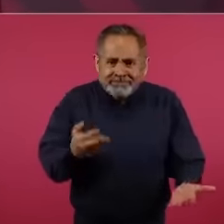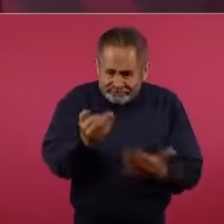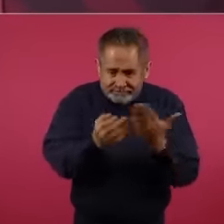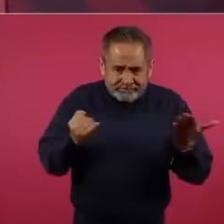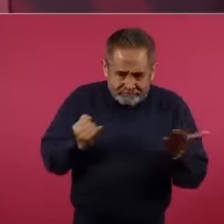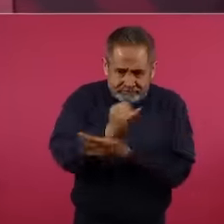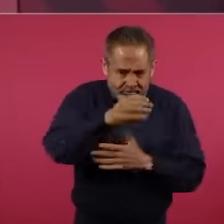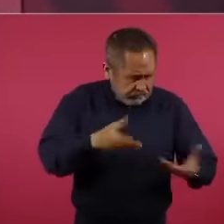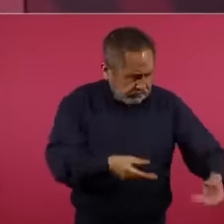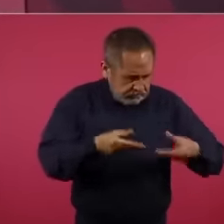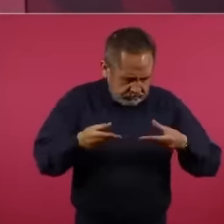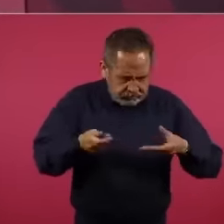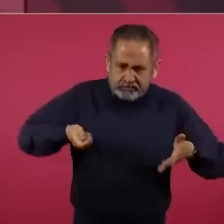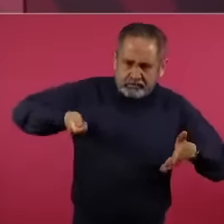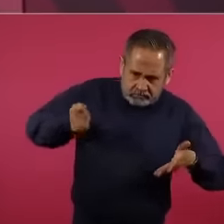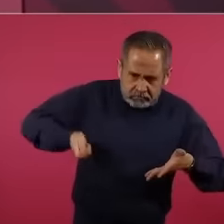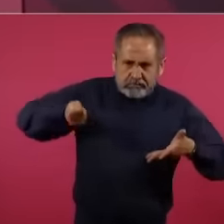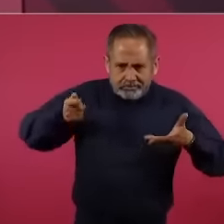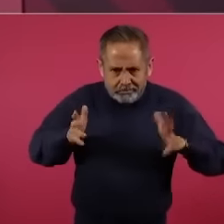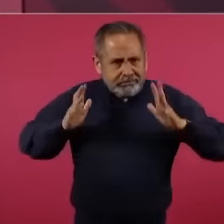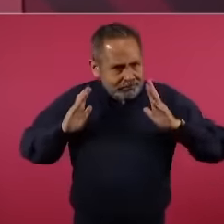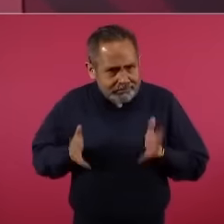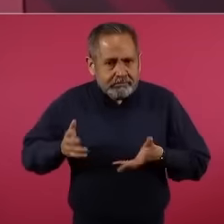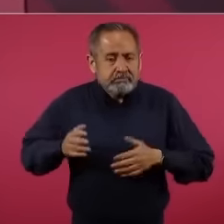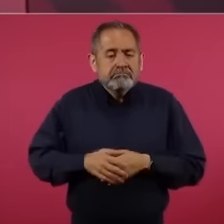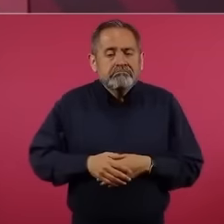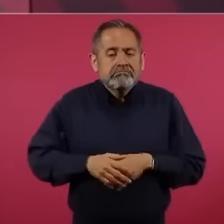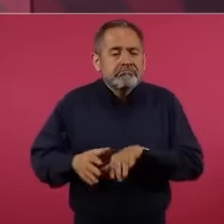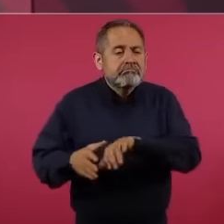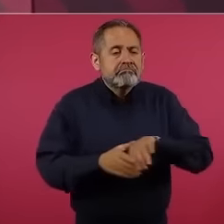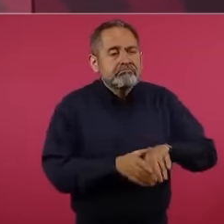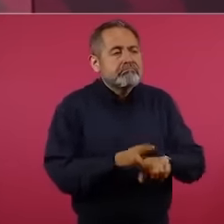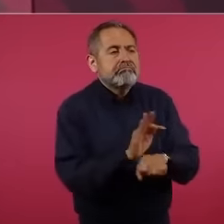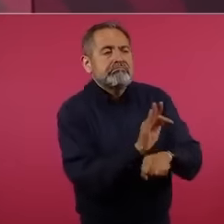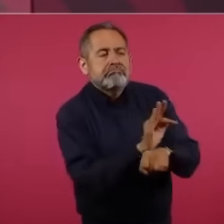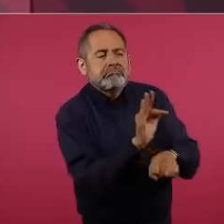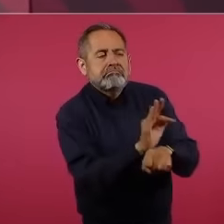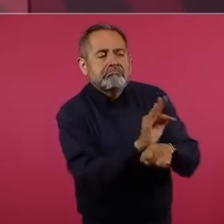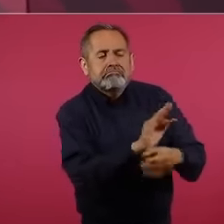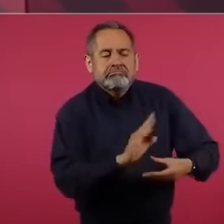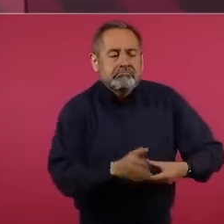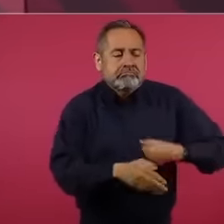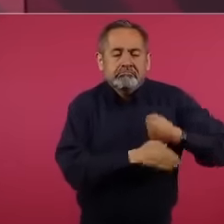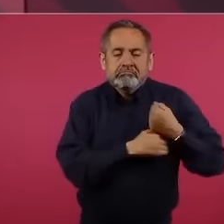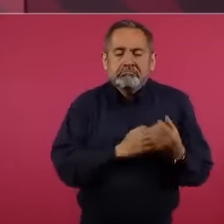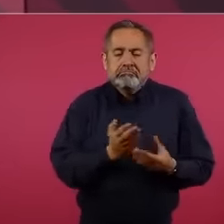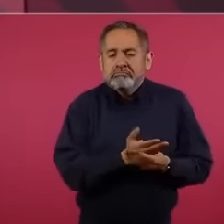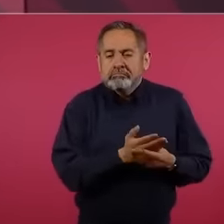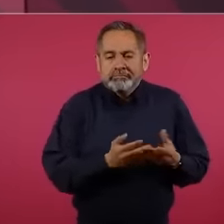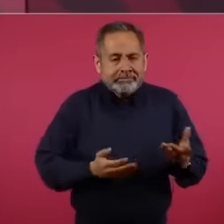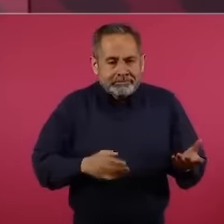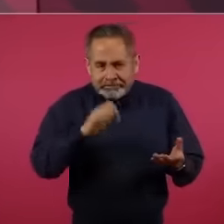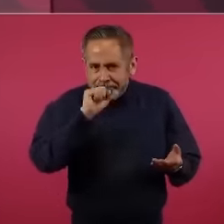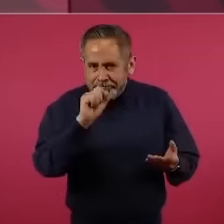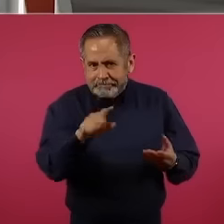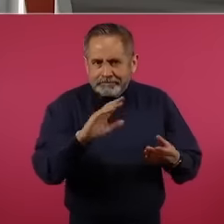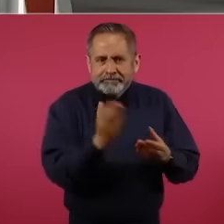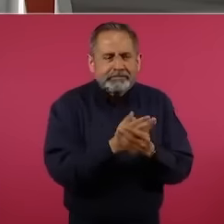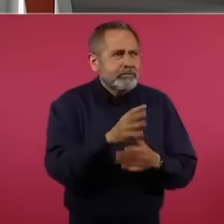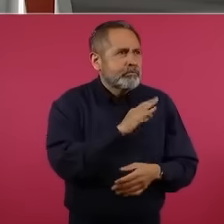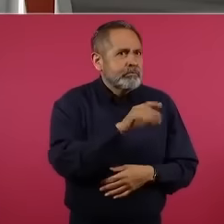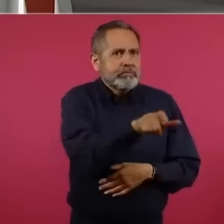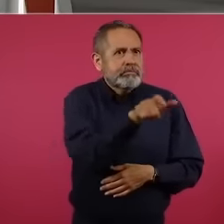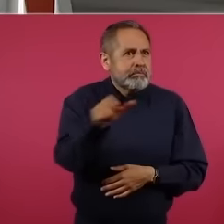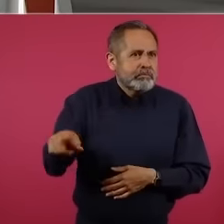ese mismo expediente, estamos hablando de alrededor